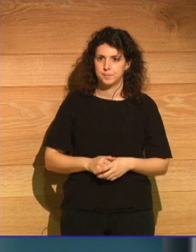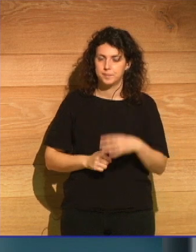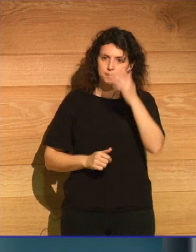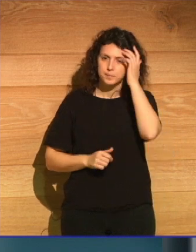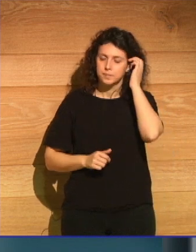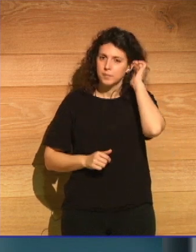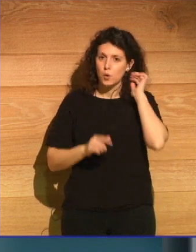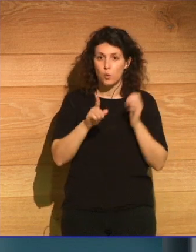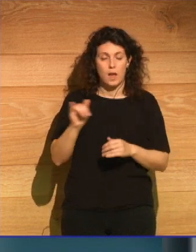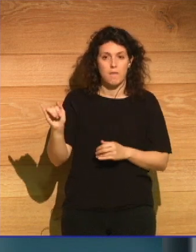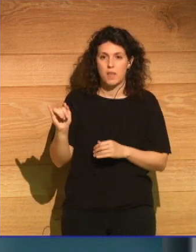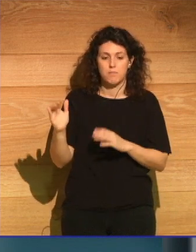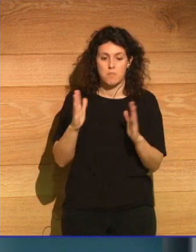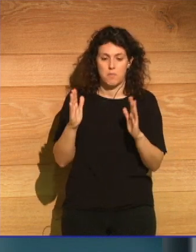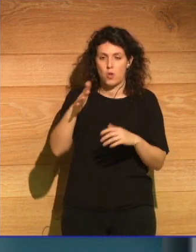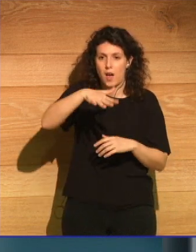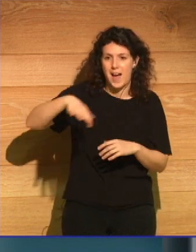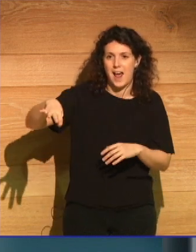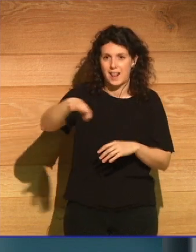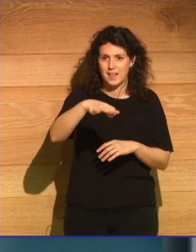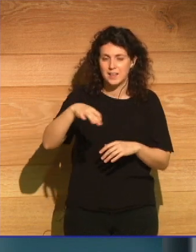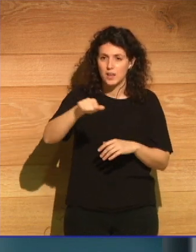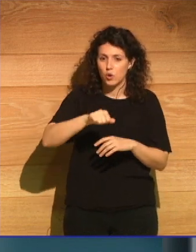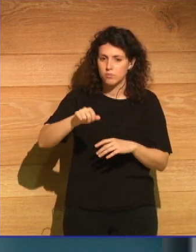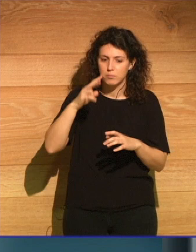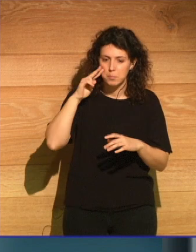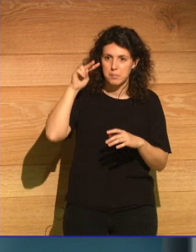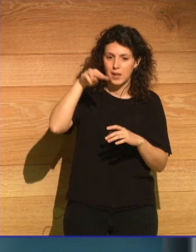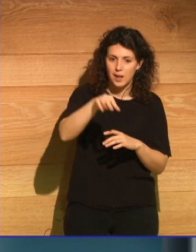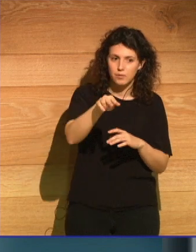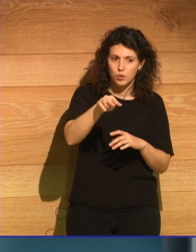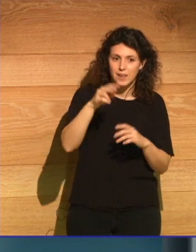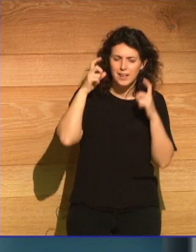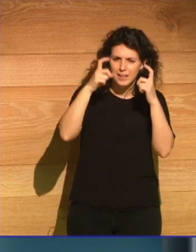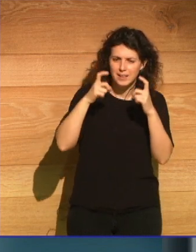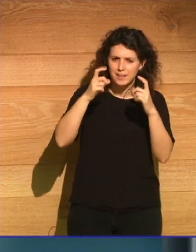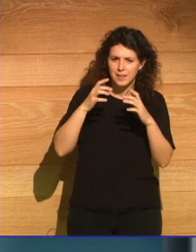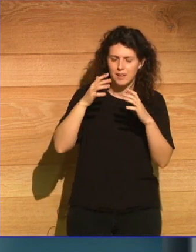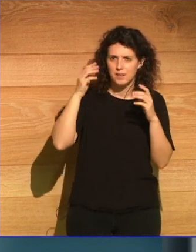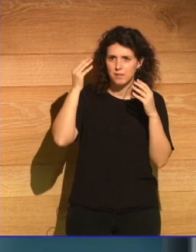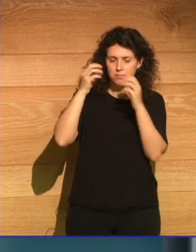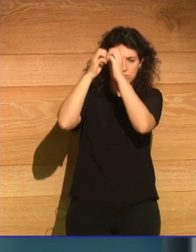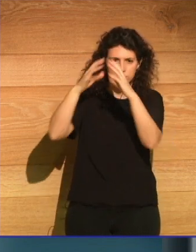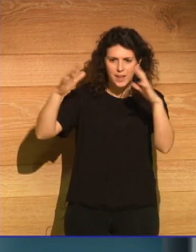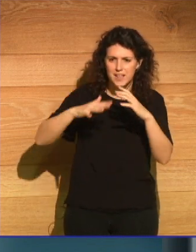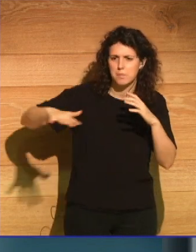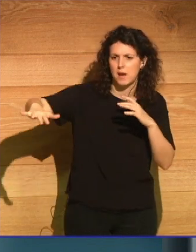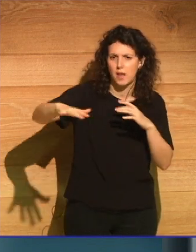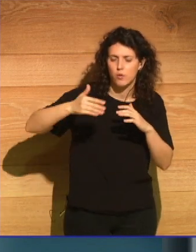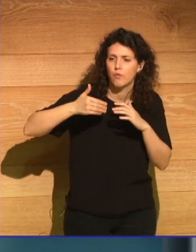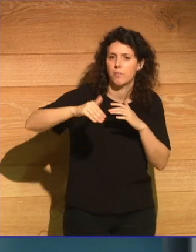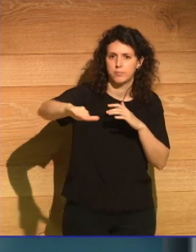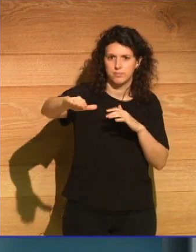Una vez, en medio del Atlántico, mirando hacia el horizonte, intenté imaginar el espacio que había más allá. Durante un segundo,